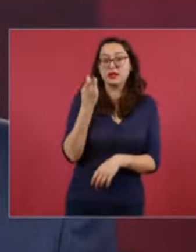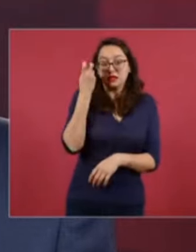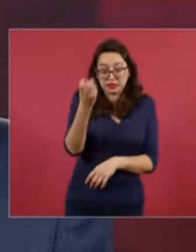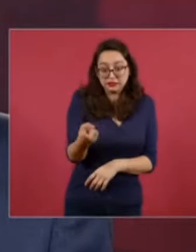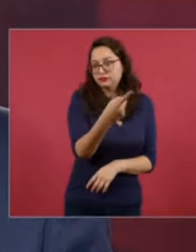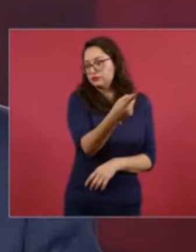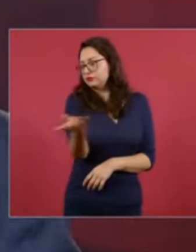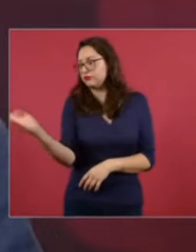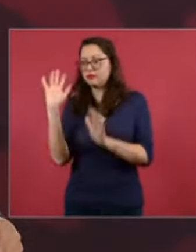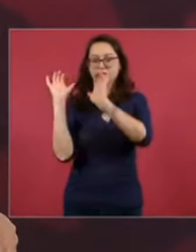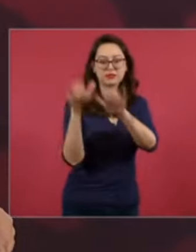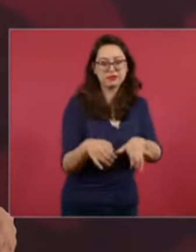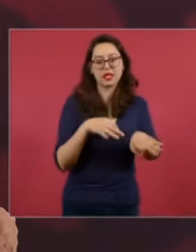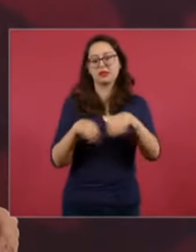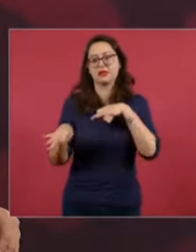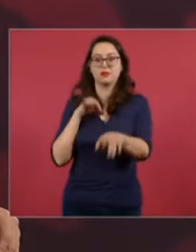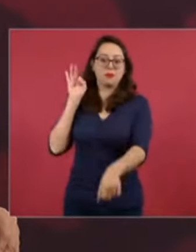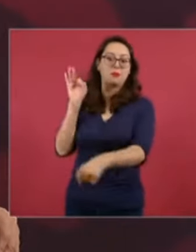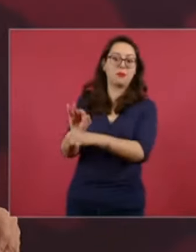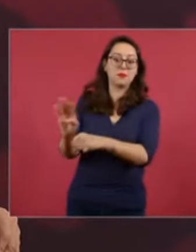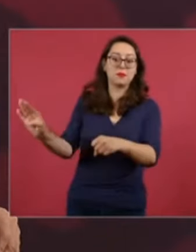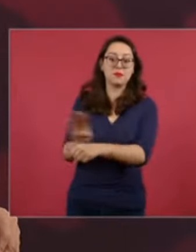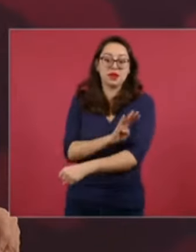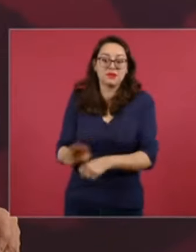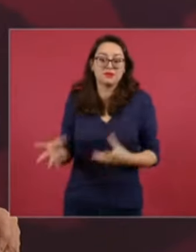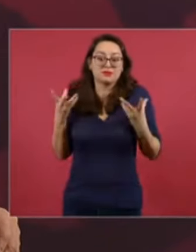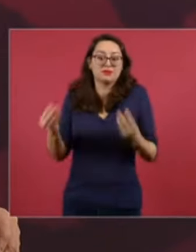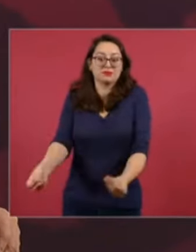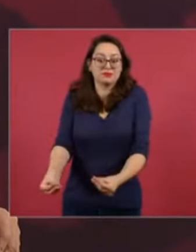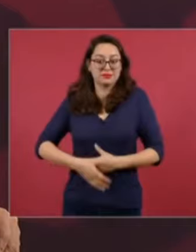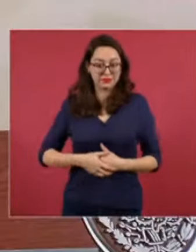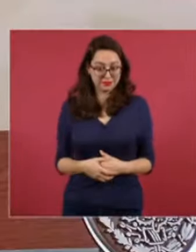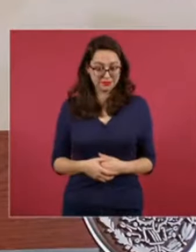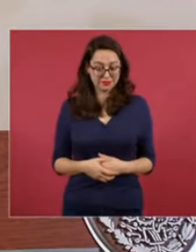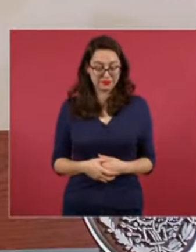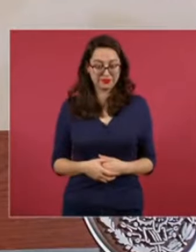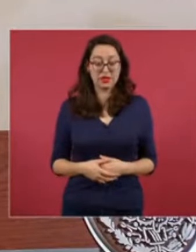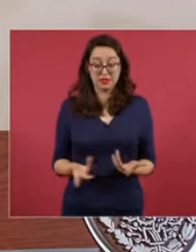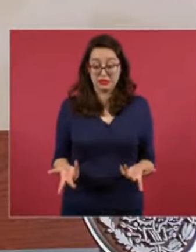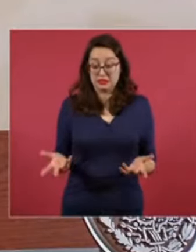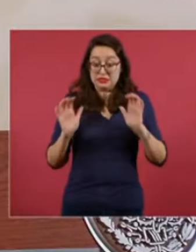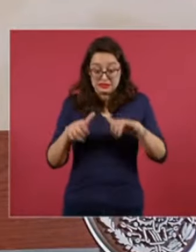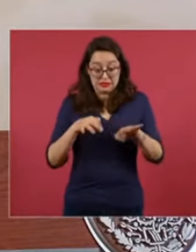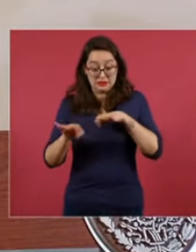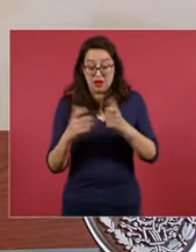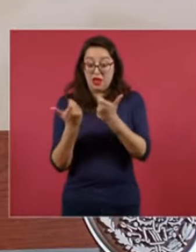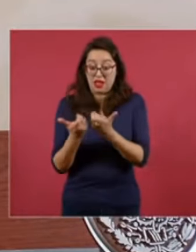industria de la construcción que se generan muchos empleos, se reactiva pronto la economía